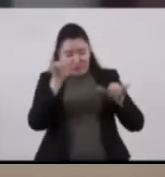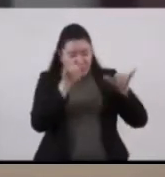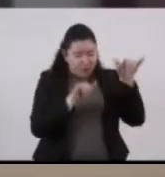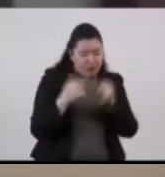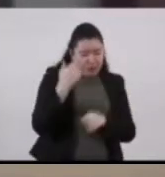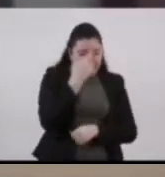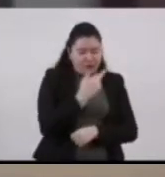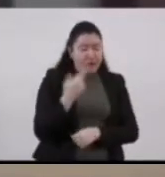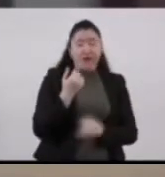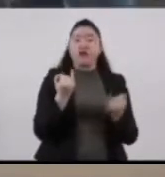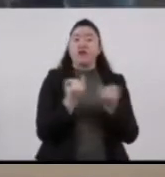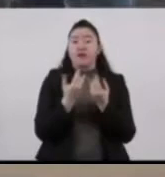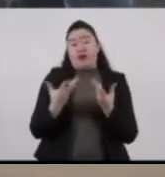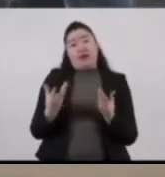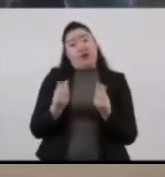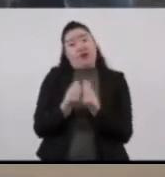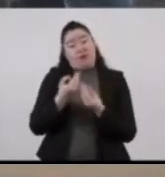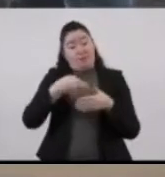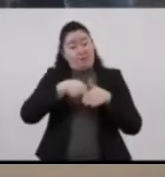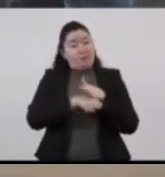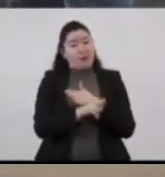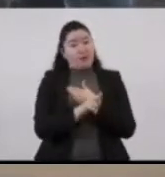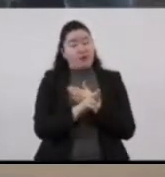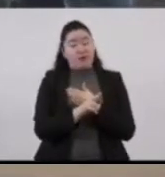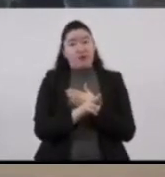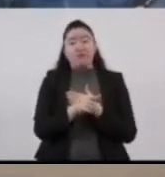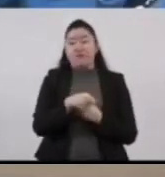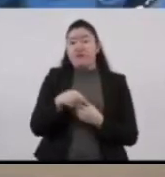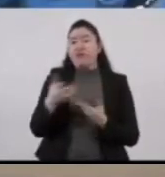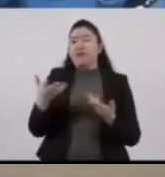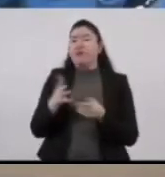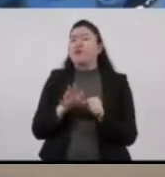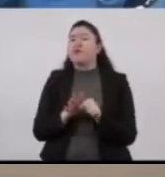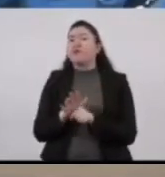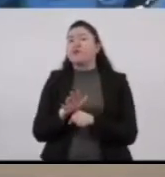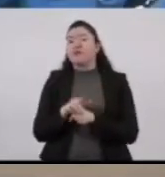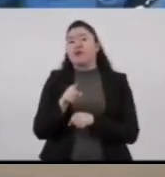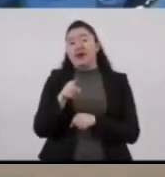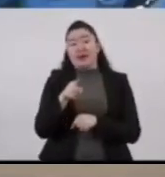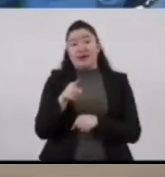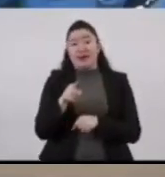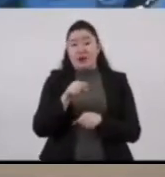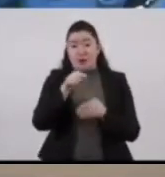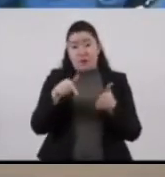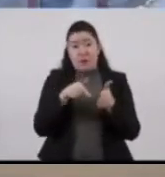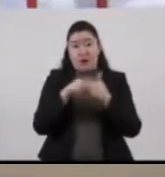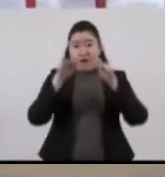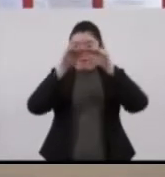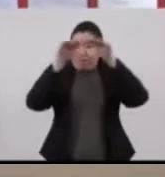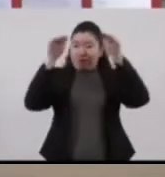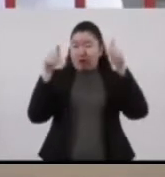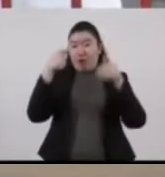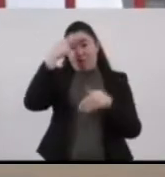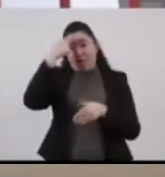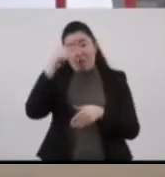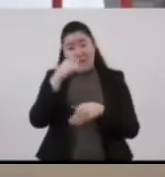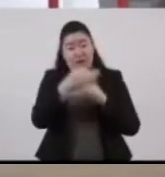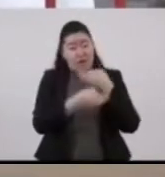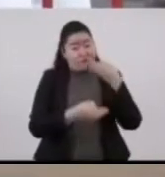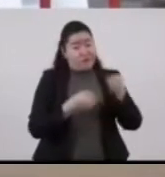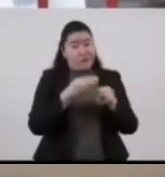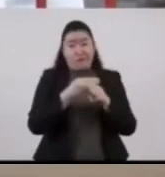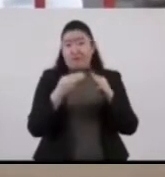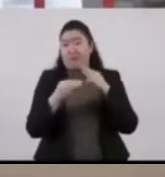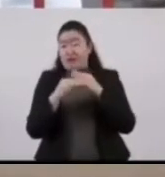gestionó con el Sistema de Transporte Colectivo Metro garantizar las áreas techadas para el resguardo de todos los